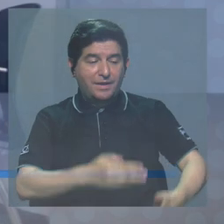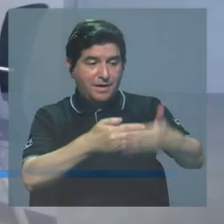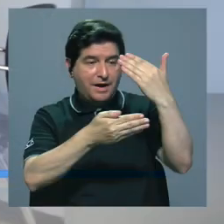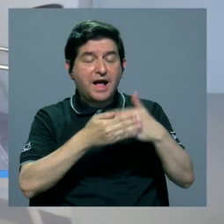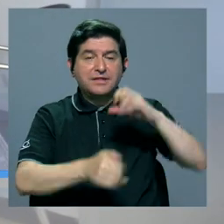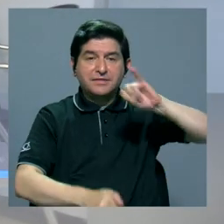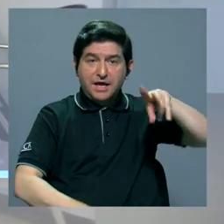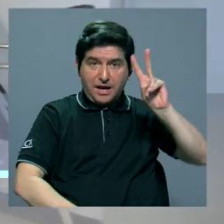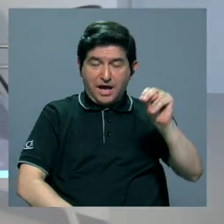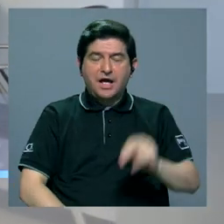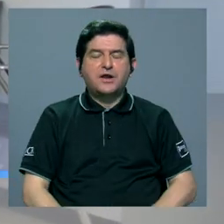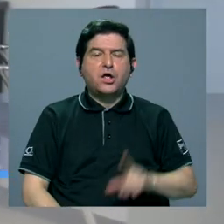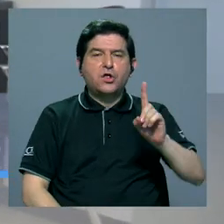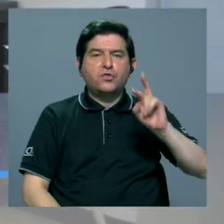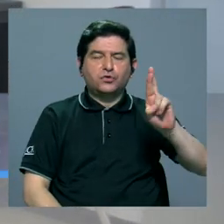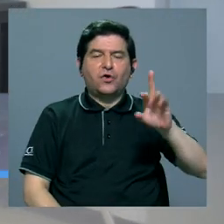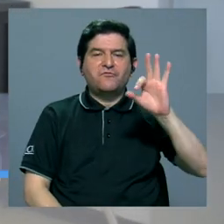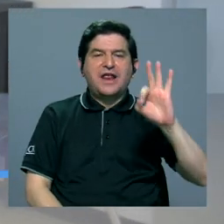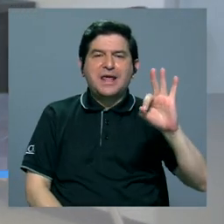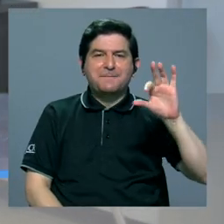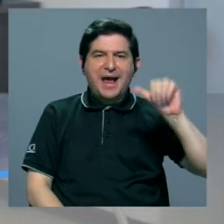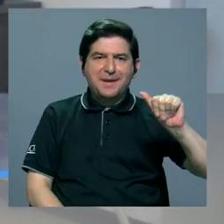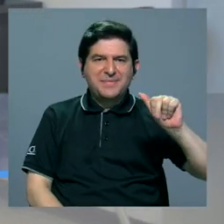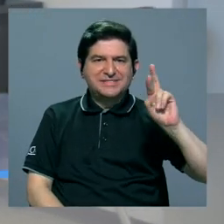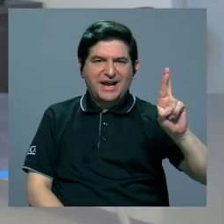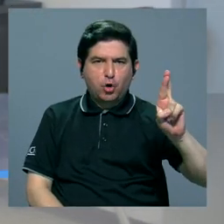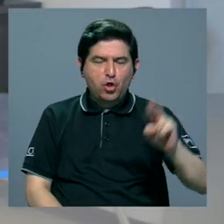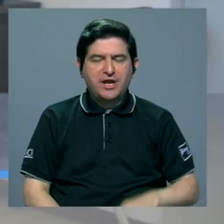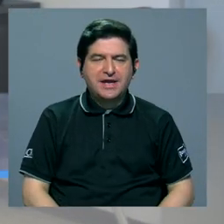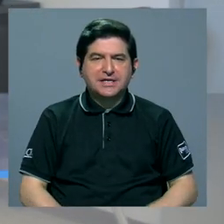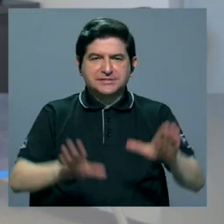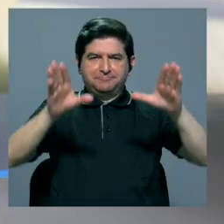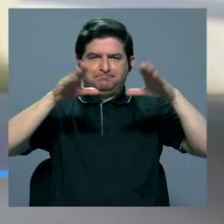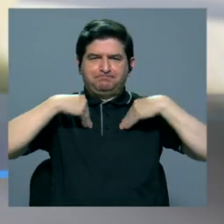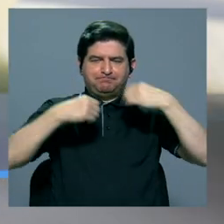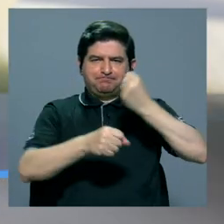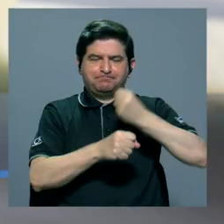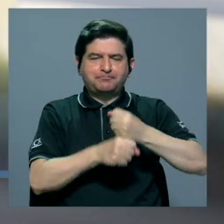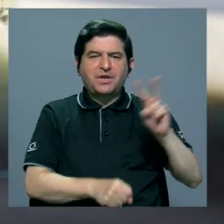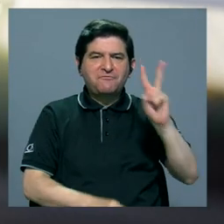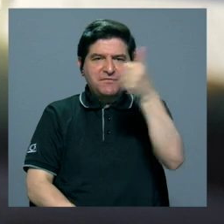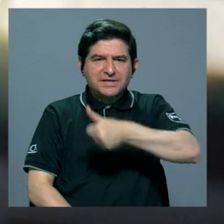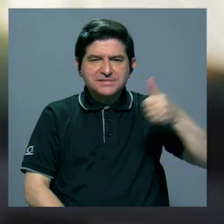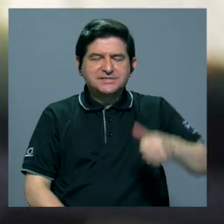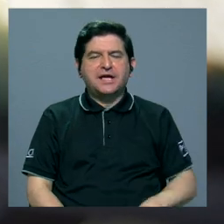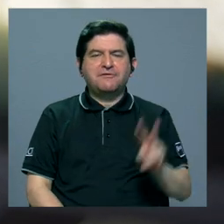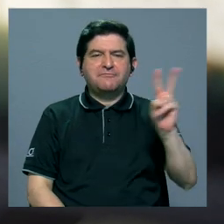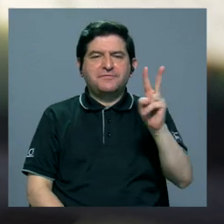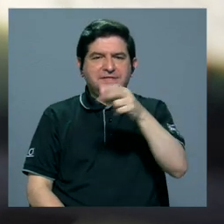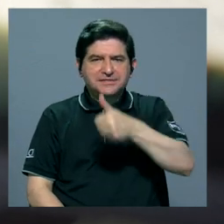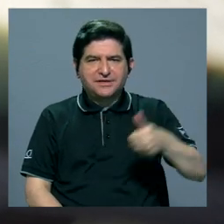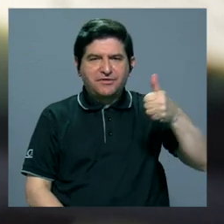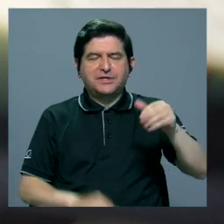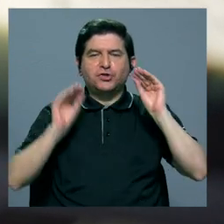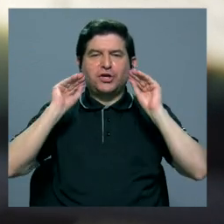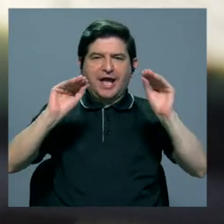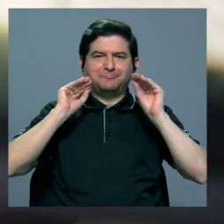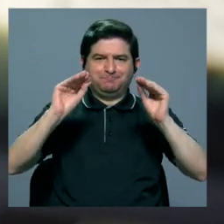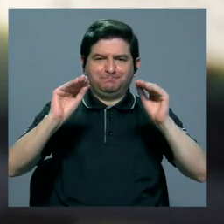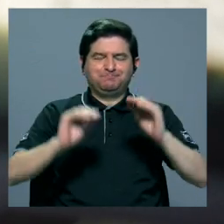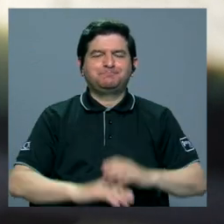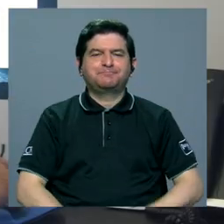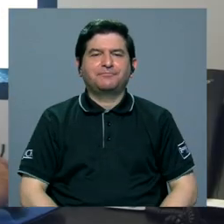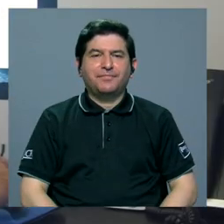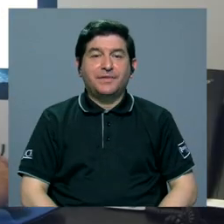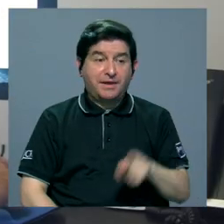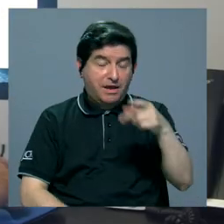El pasado mes de junio, el Dr. Alpiza Rodríguez asumió el cargo de vicerector de la Vicerrectoría de